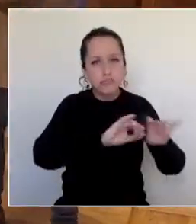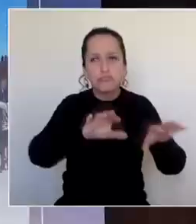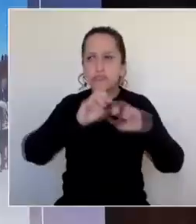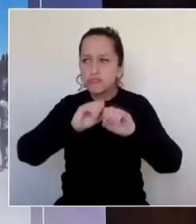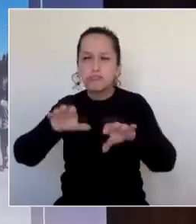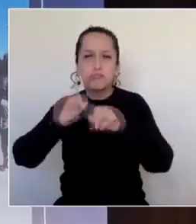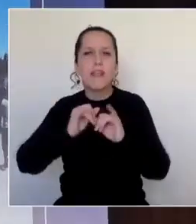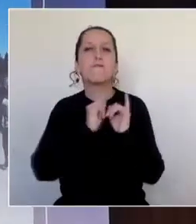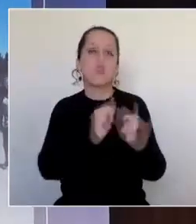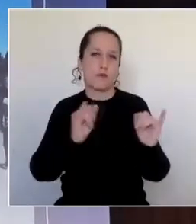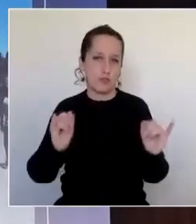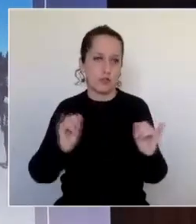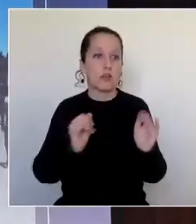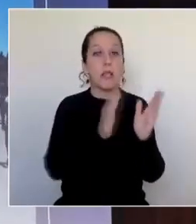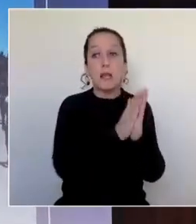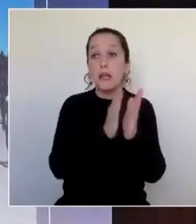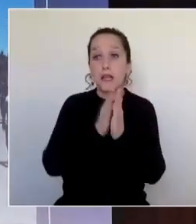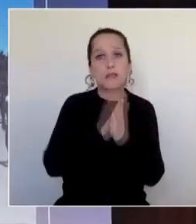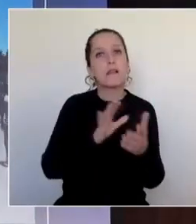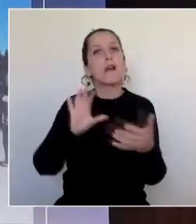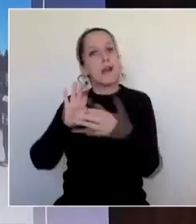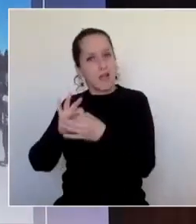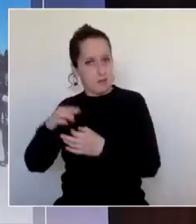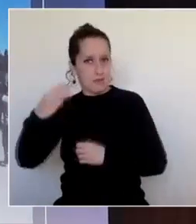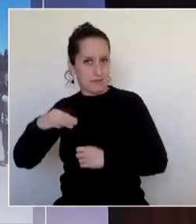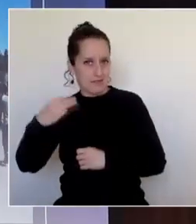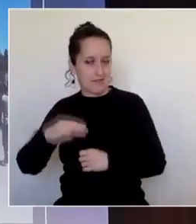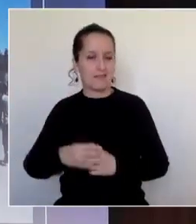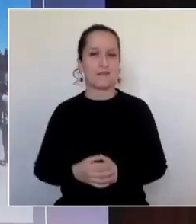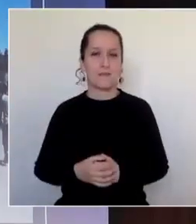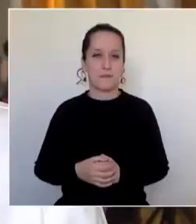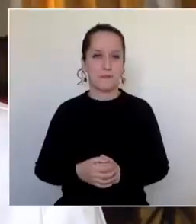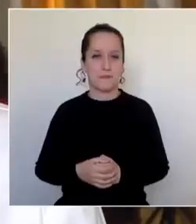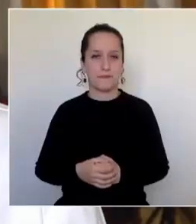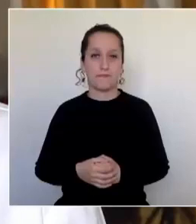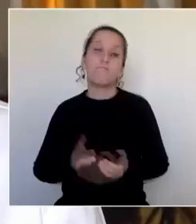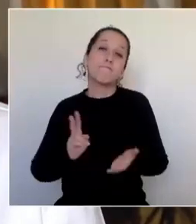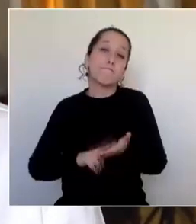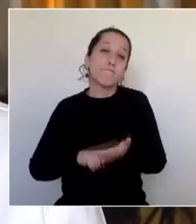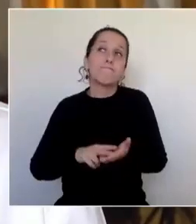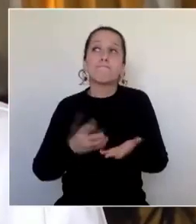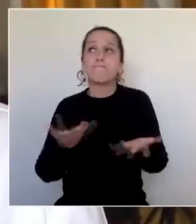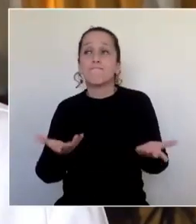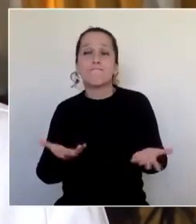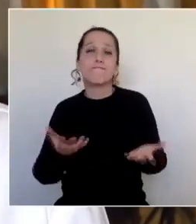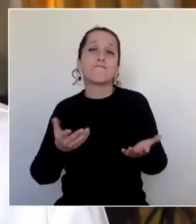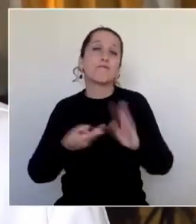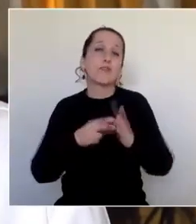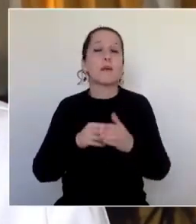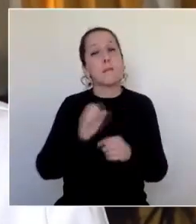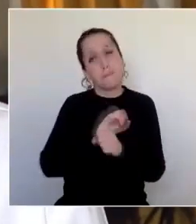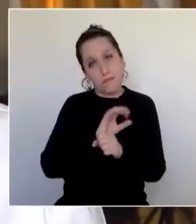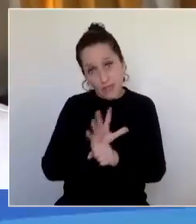generar puentes entre las iglesias y el municipio. Muchas veces, productos sobre todo de la pandemia han tenido que